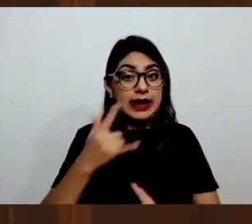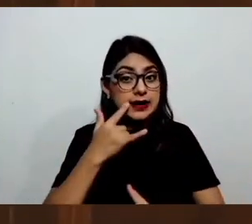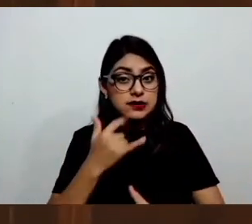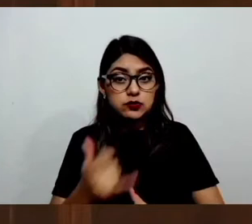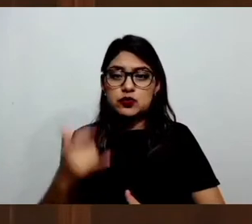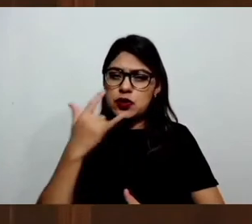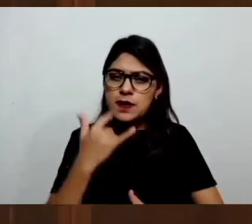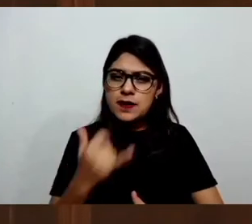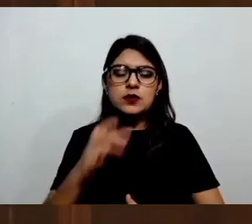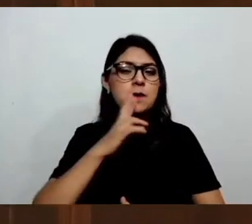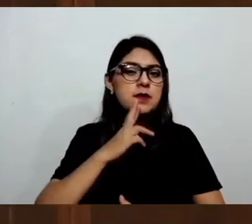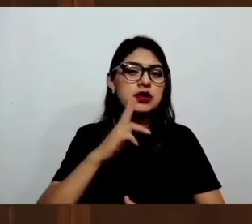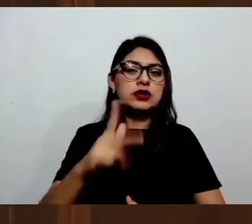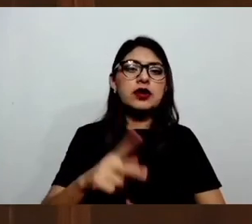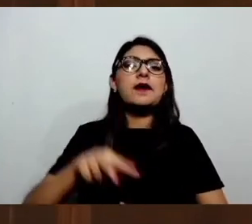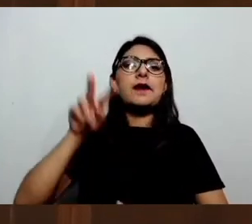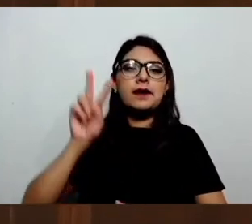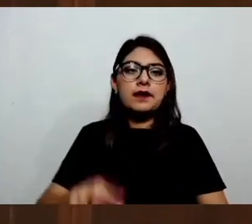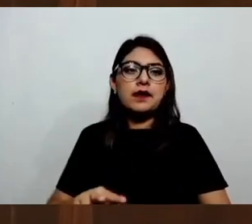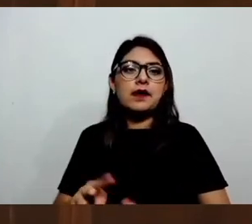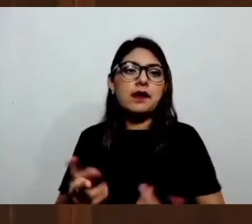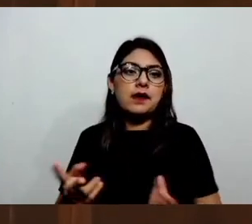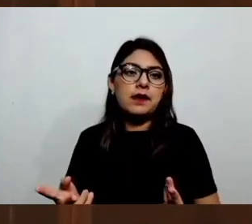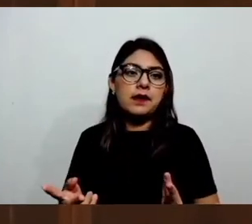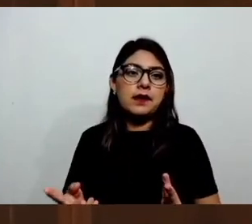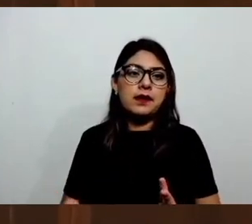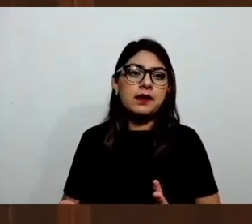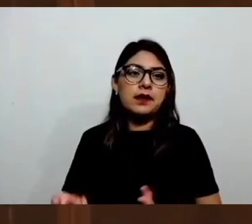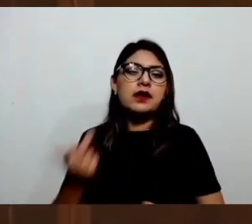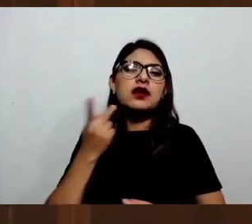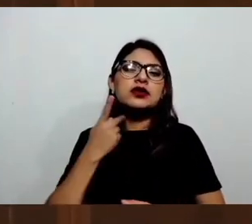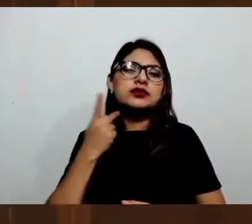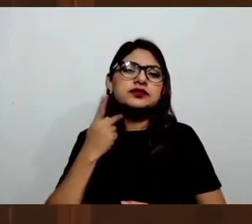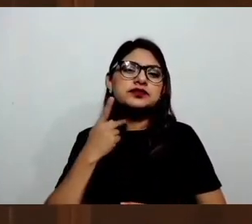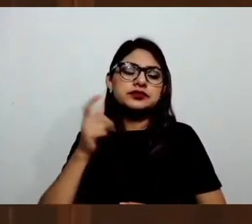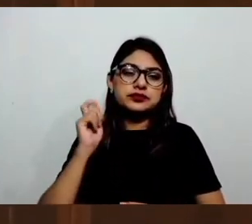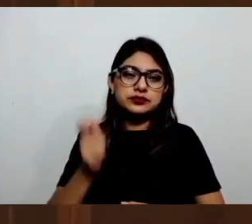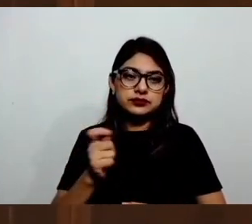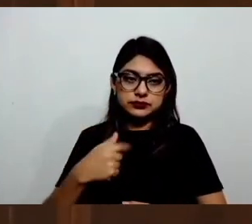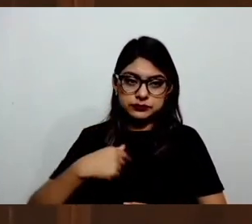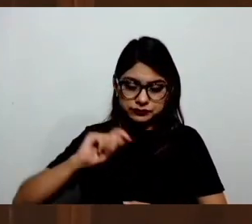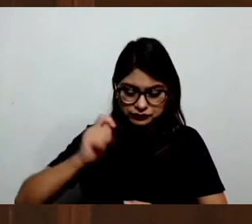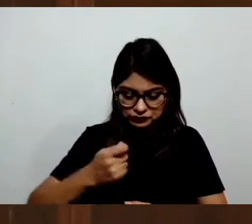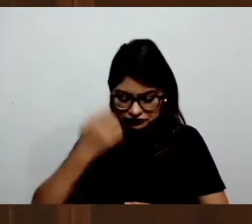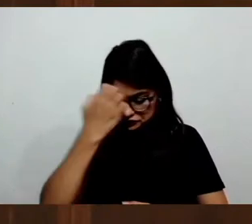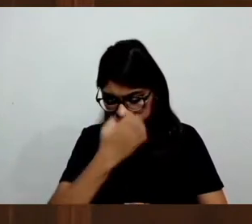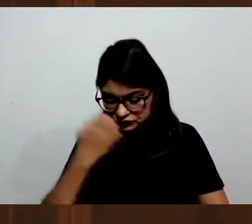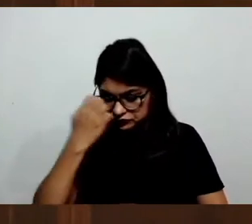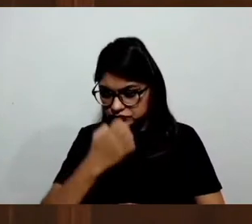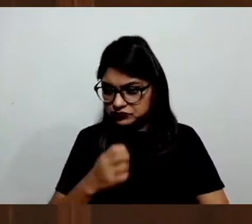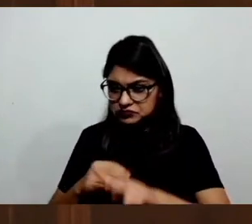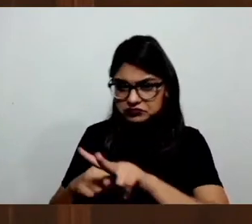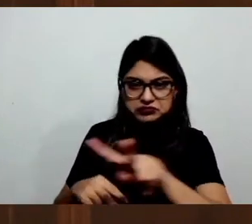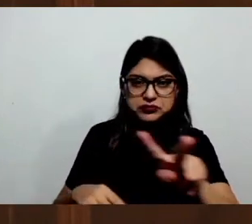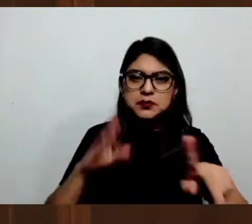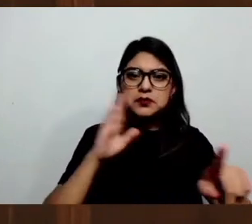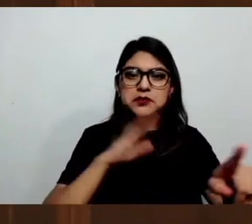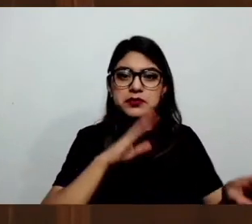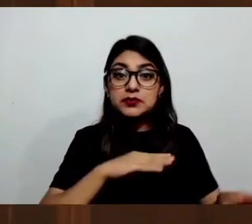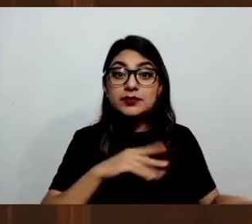Sí, la política se ejerce con la crítica y la autocrítica, pero también hasta en eso tenemos que ser objetivos.